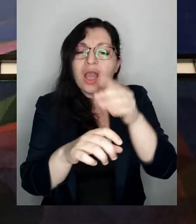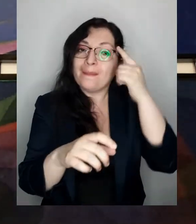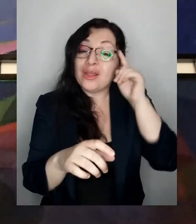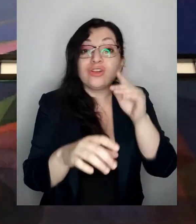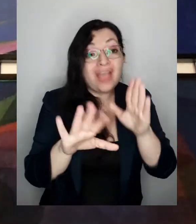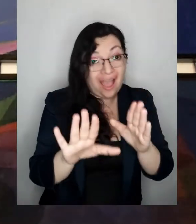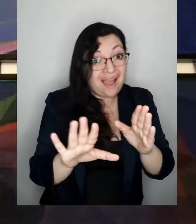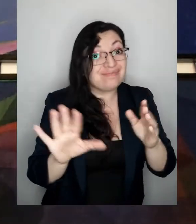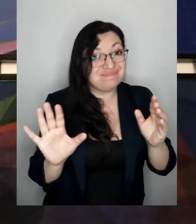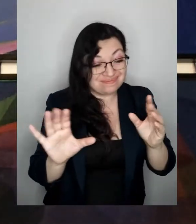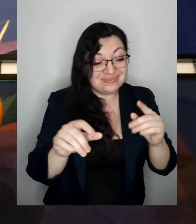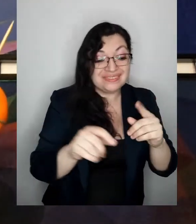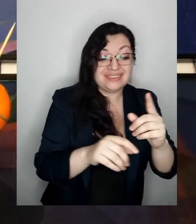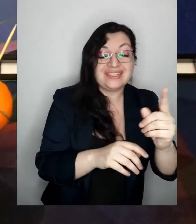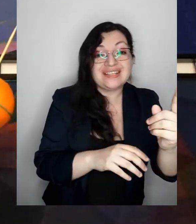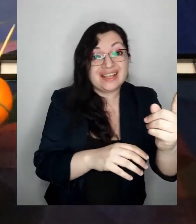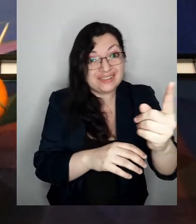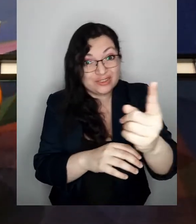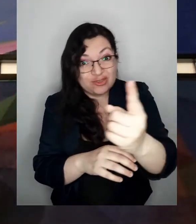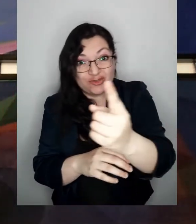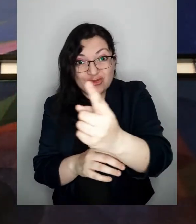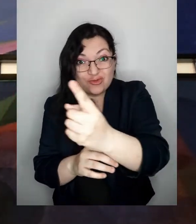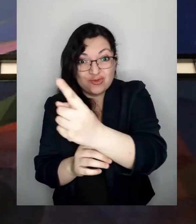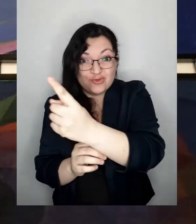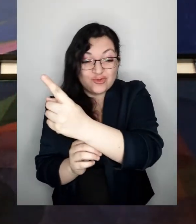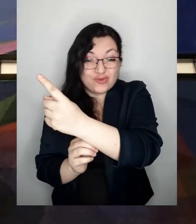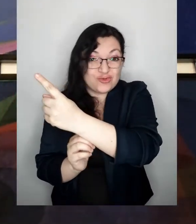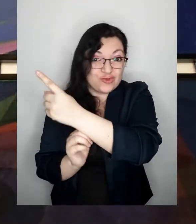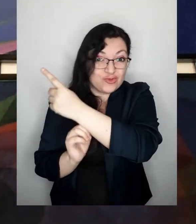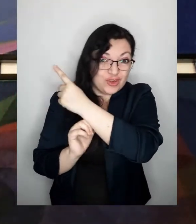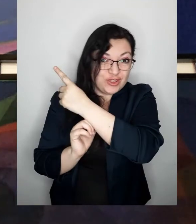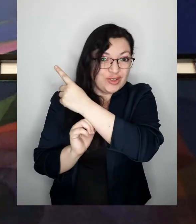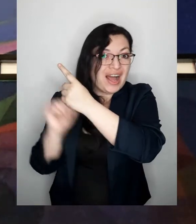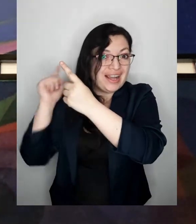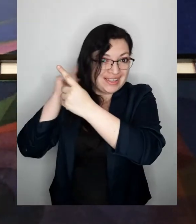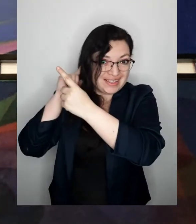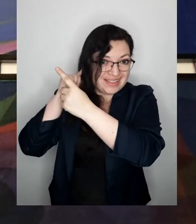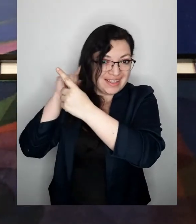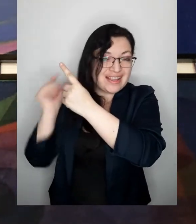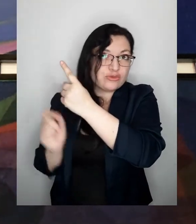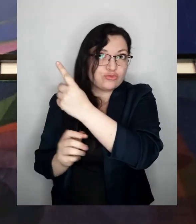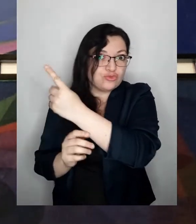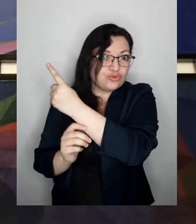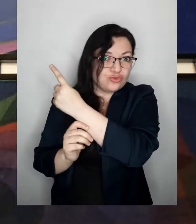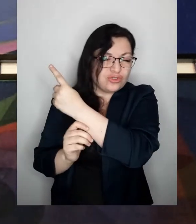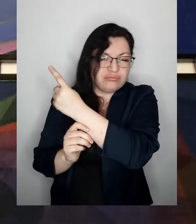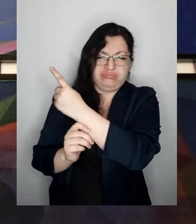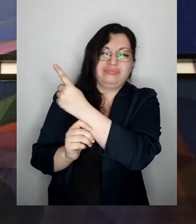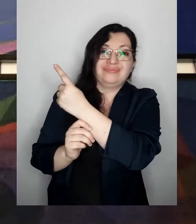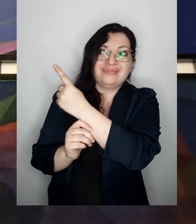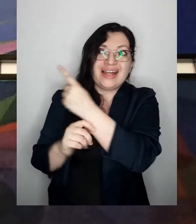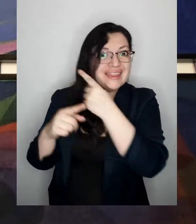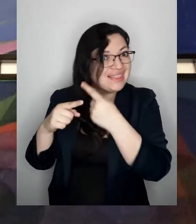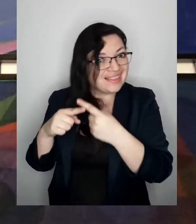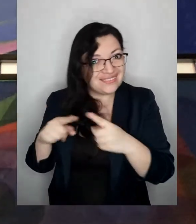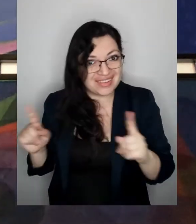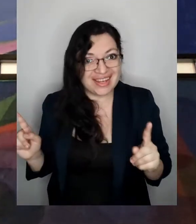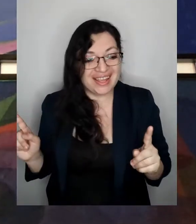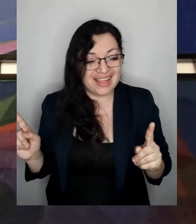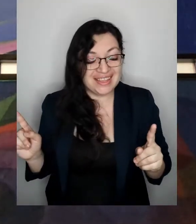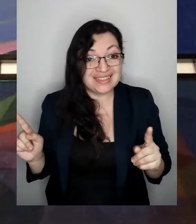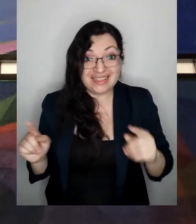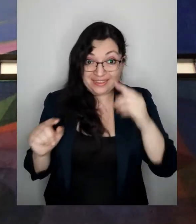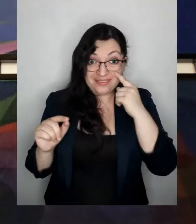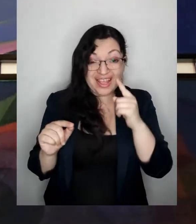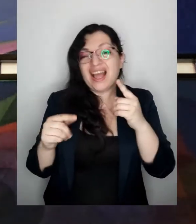año y ahora la vuelta está como a la altura de tu oreja izquierda vemos que la situación es distinta ahora